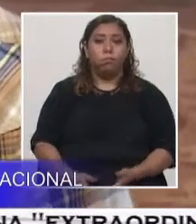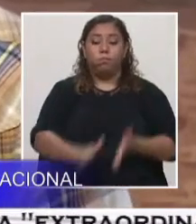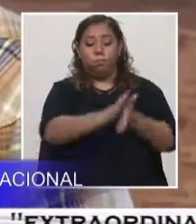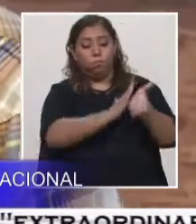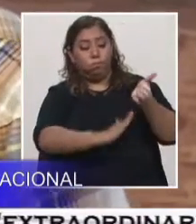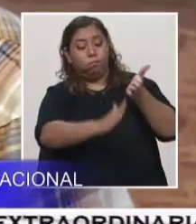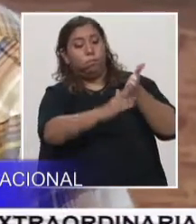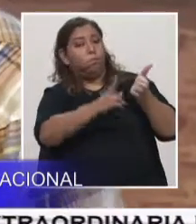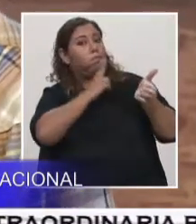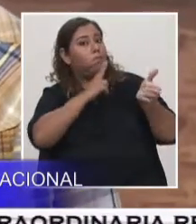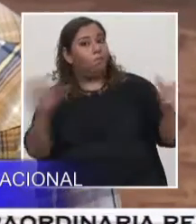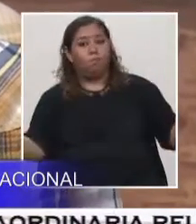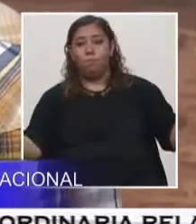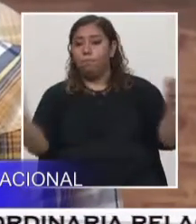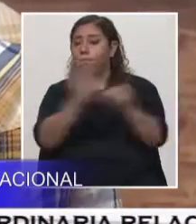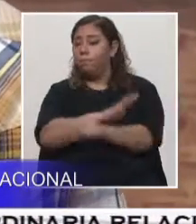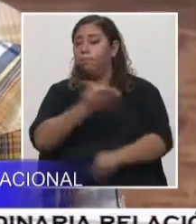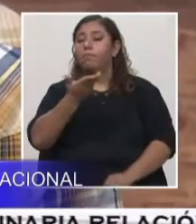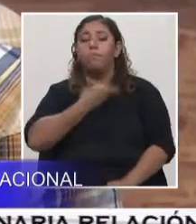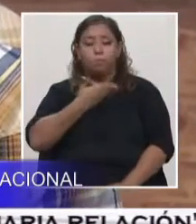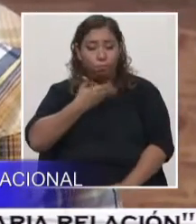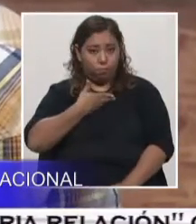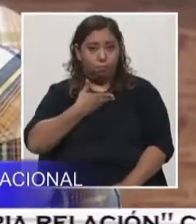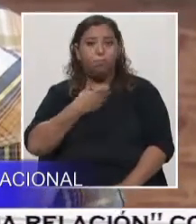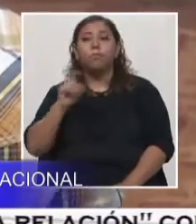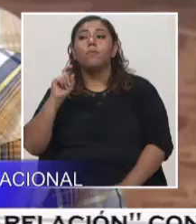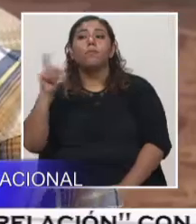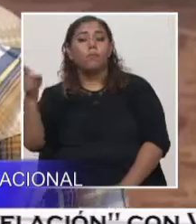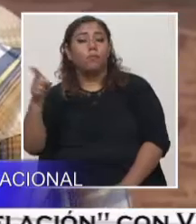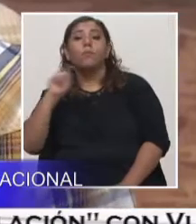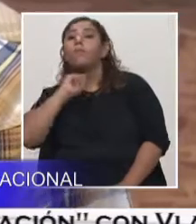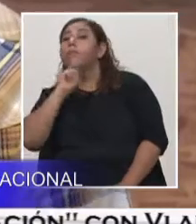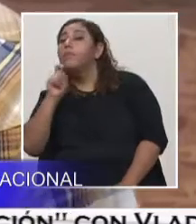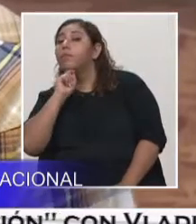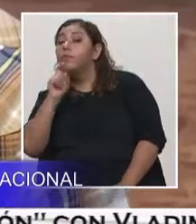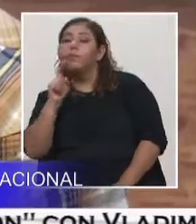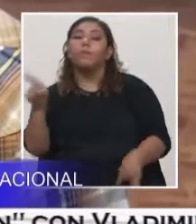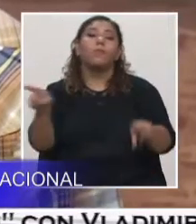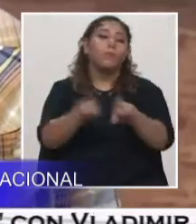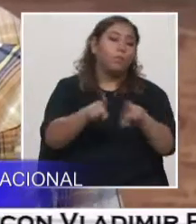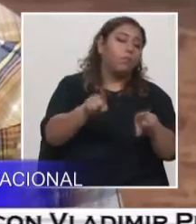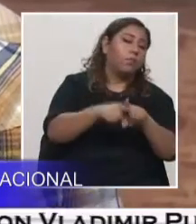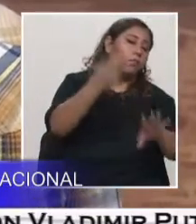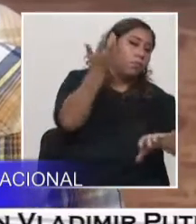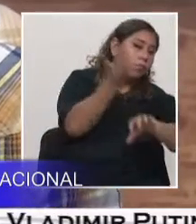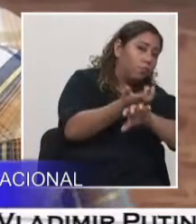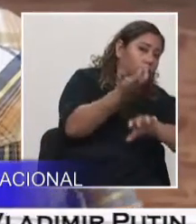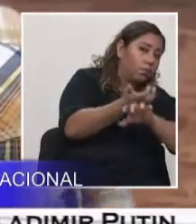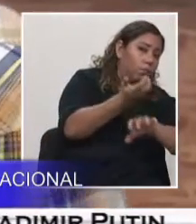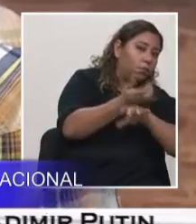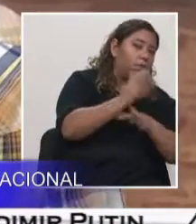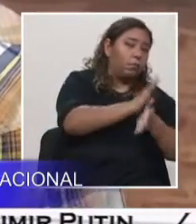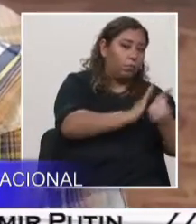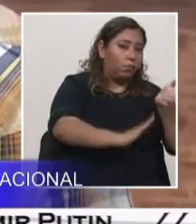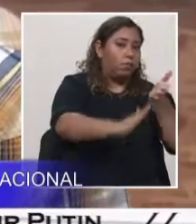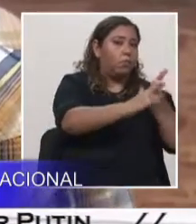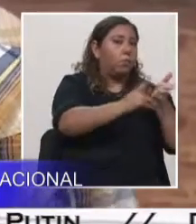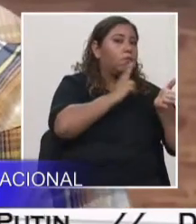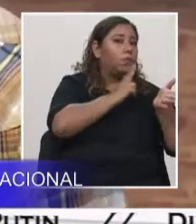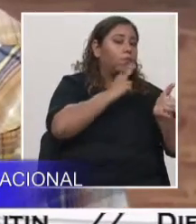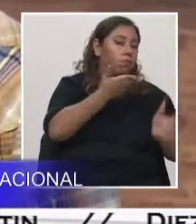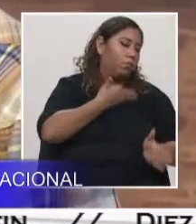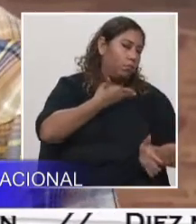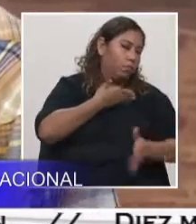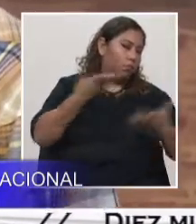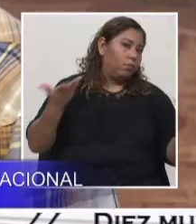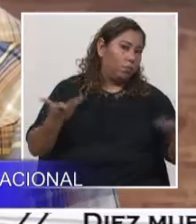tema no metálico, todos los departamentos, todos los municipios tienen extracción de grava y arena y ocupan grava y arena para desarrollar su municipio,